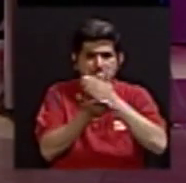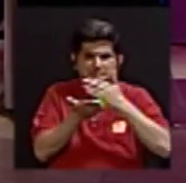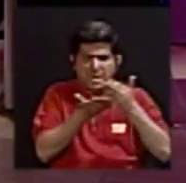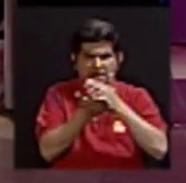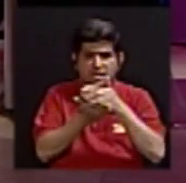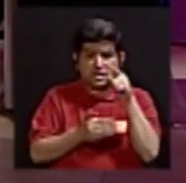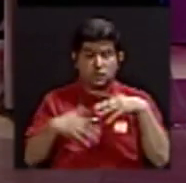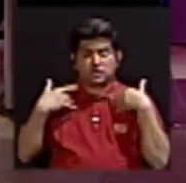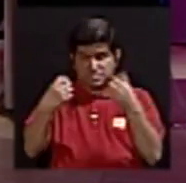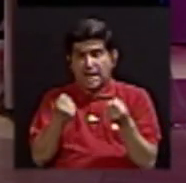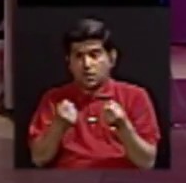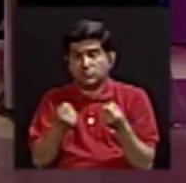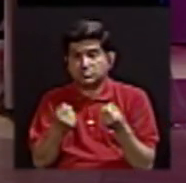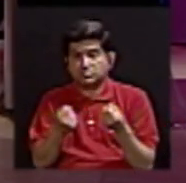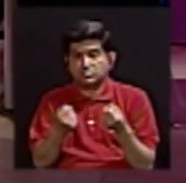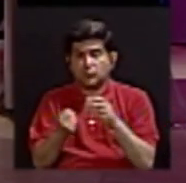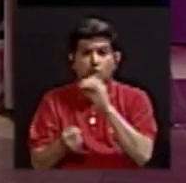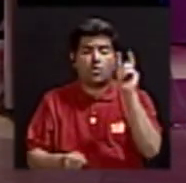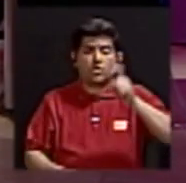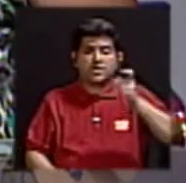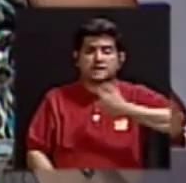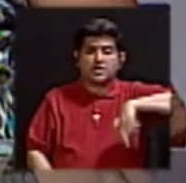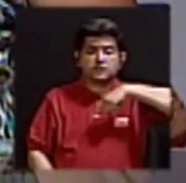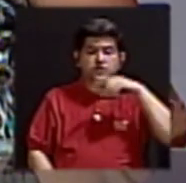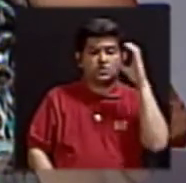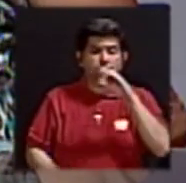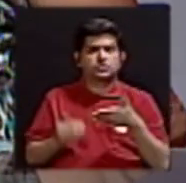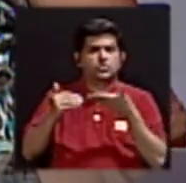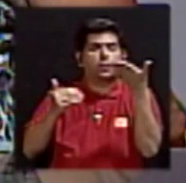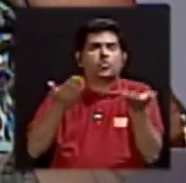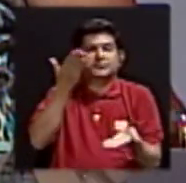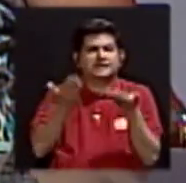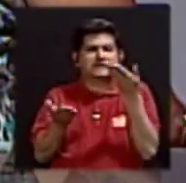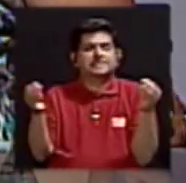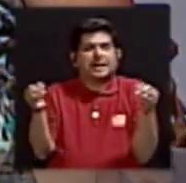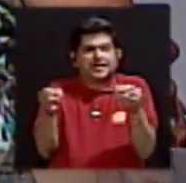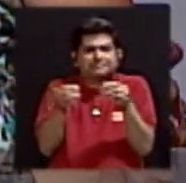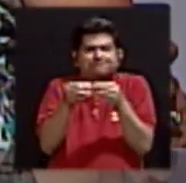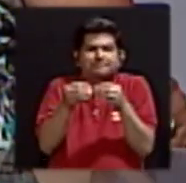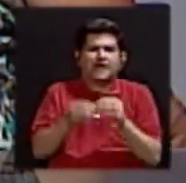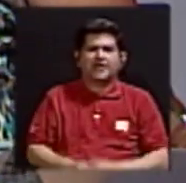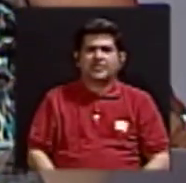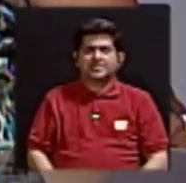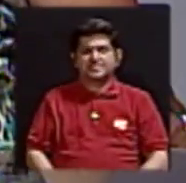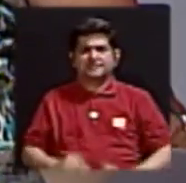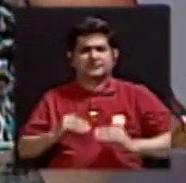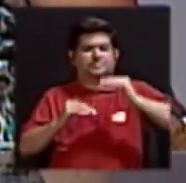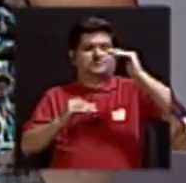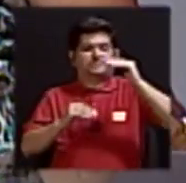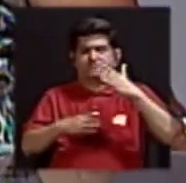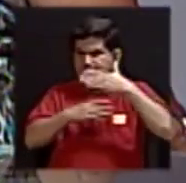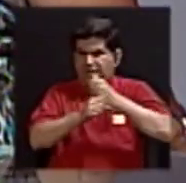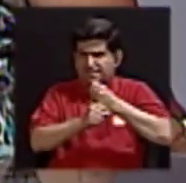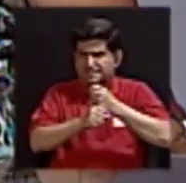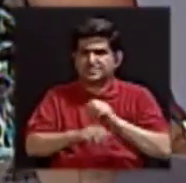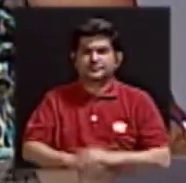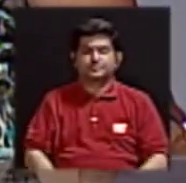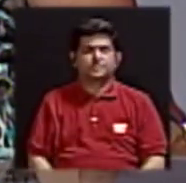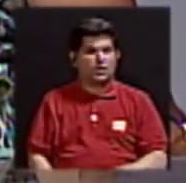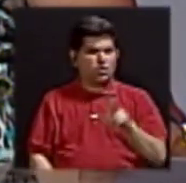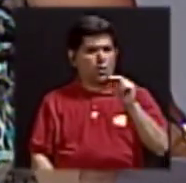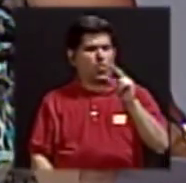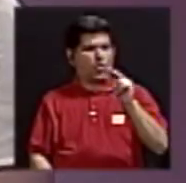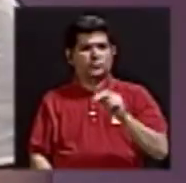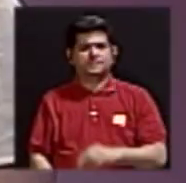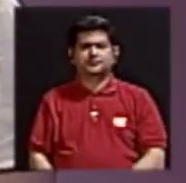¿es saludable o debemos de buscar cosas un poco más sofisticadas o elaboradas? No,